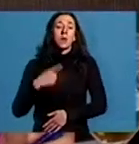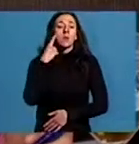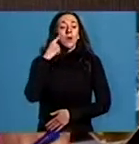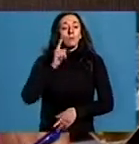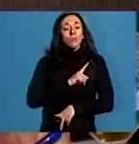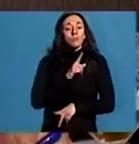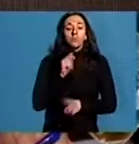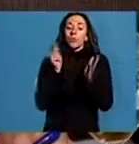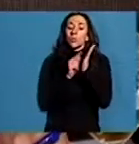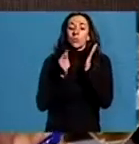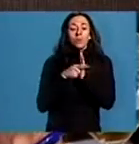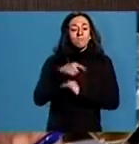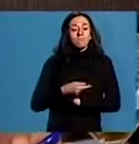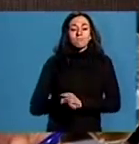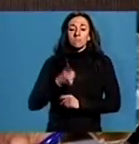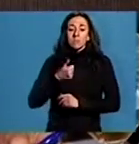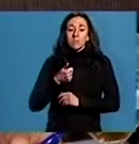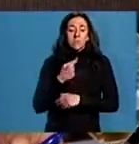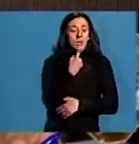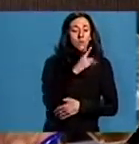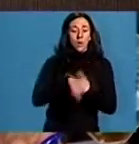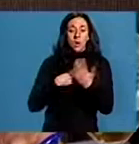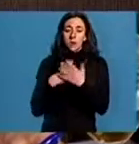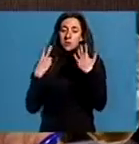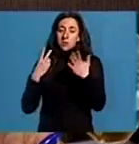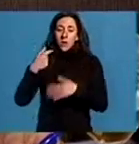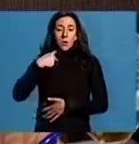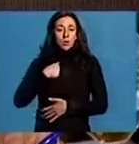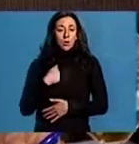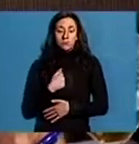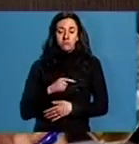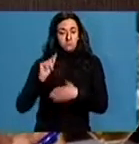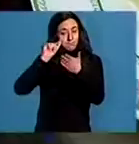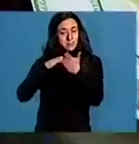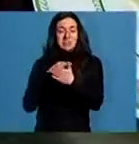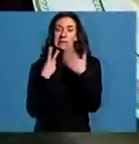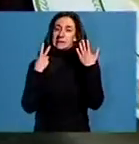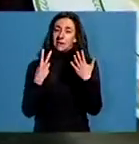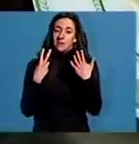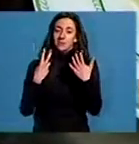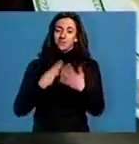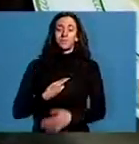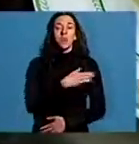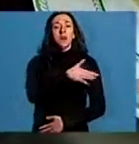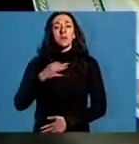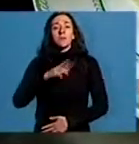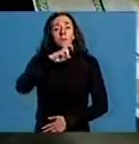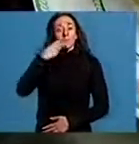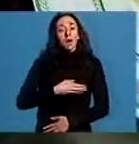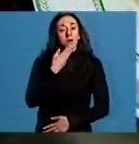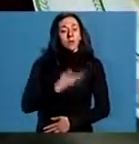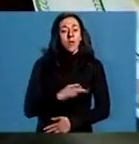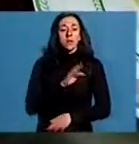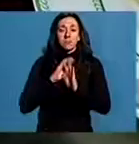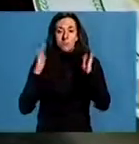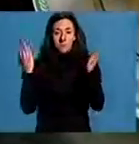máxima puntuación de 1 a 7 pois está tachado o 7. Ademais de valorar o que rinda homenaxe a